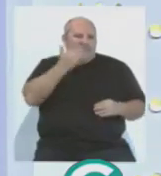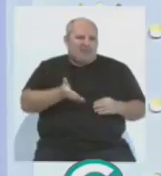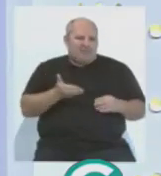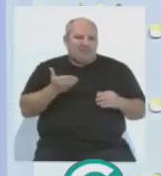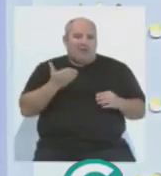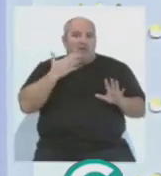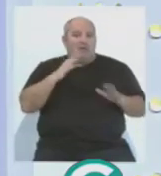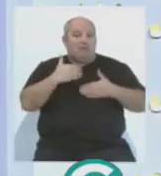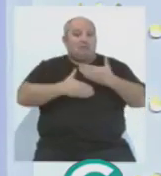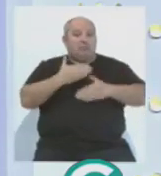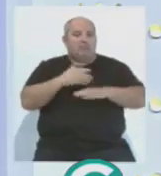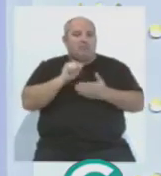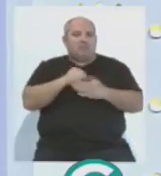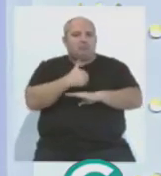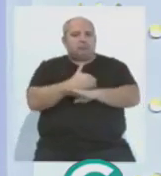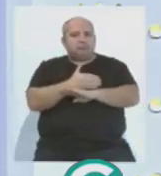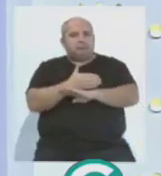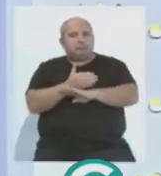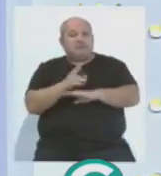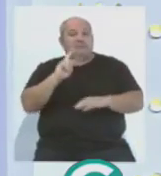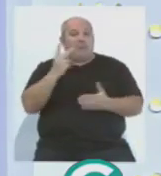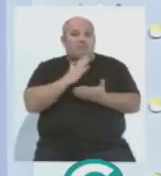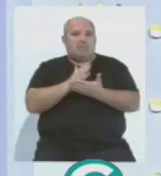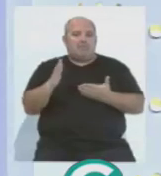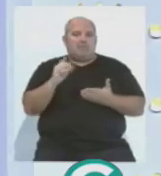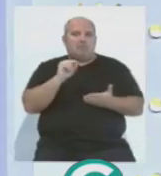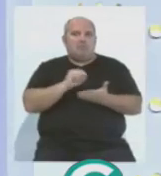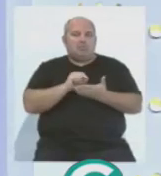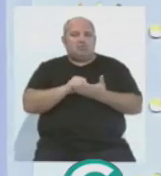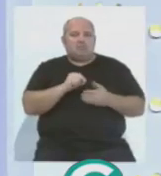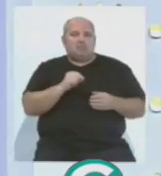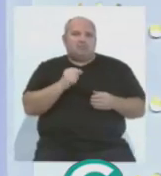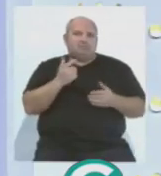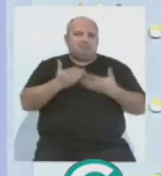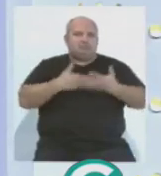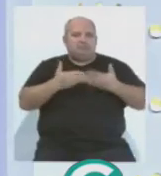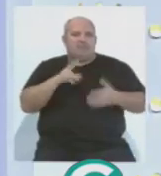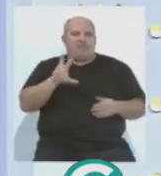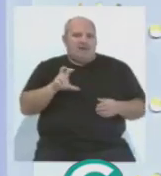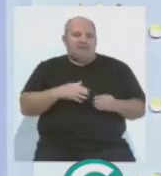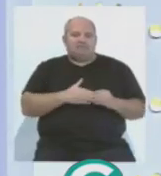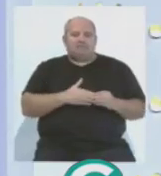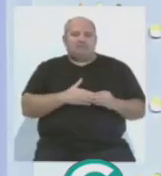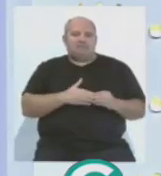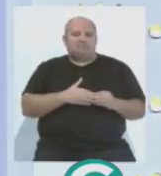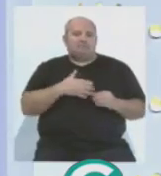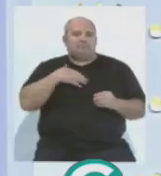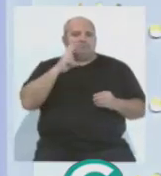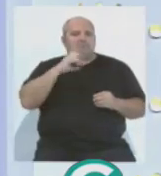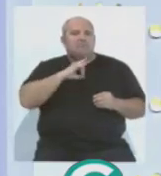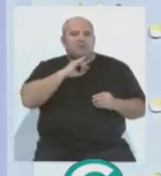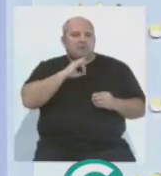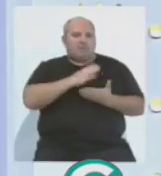pero que conforme iba pasando los minutos, sobre todo en esa segunda parte, el punto cada vez tenía más valor. Así que, bueno, yo